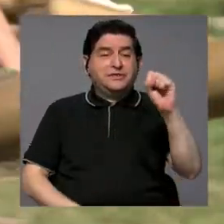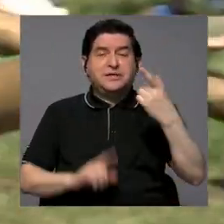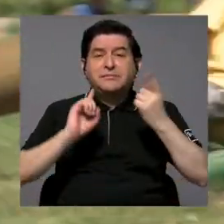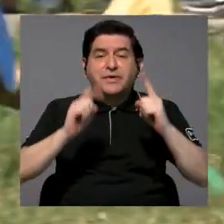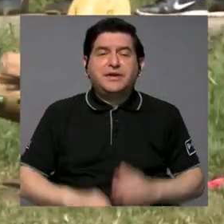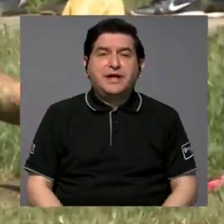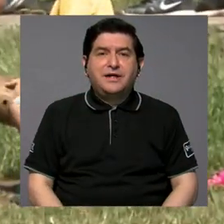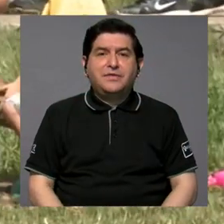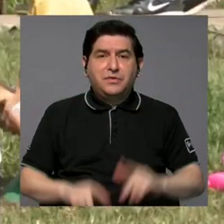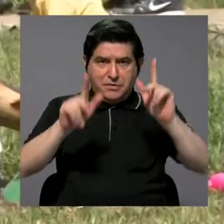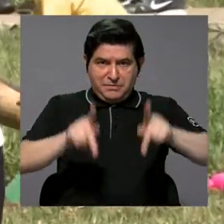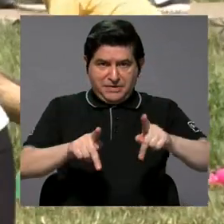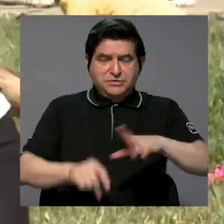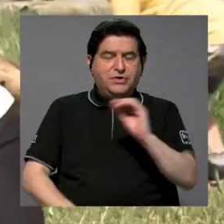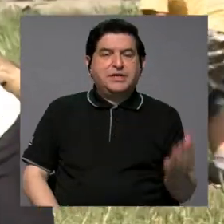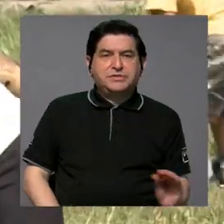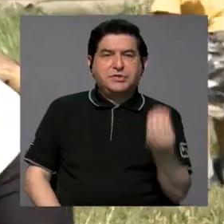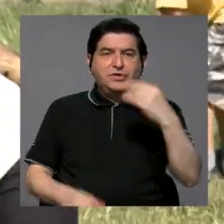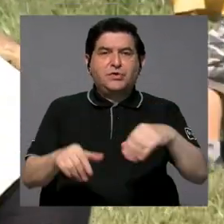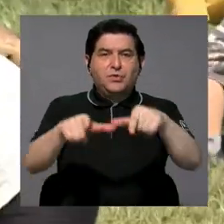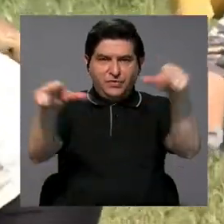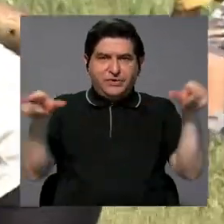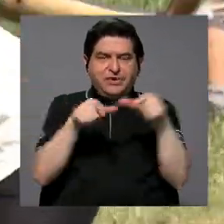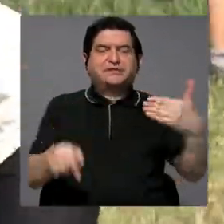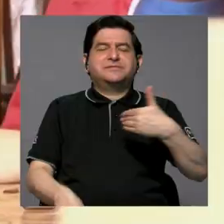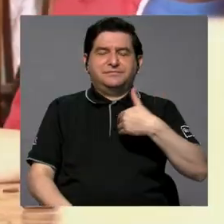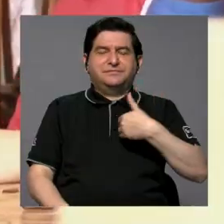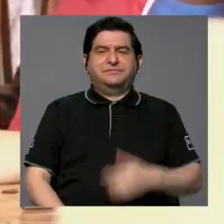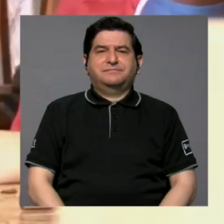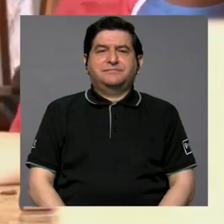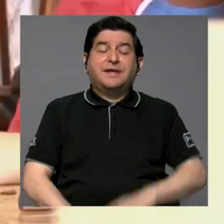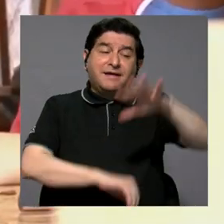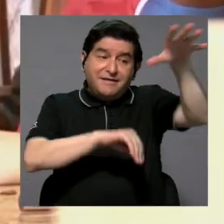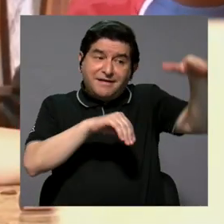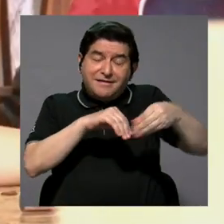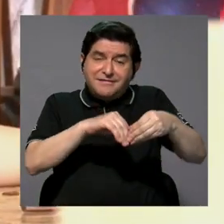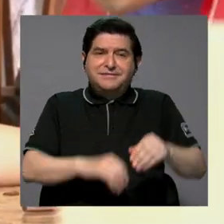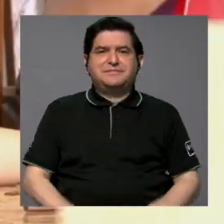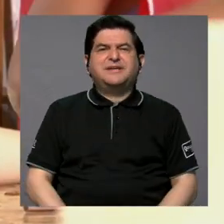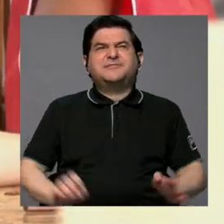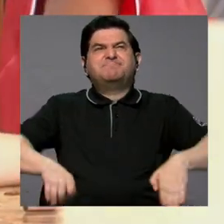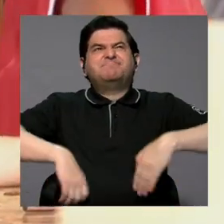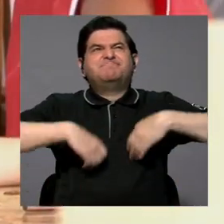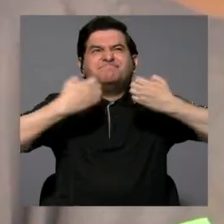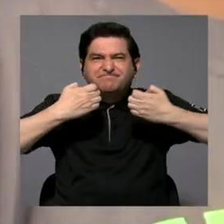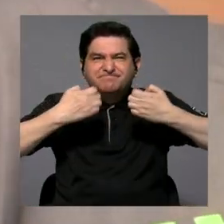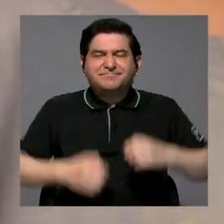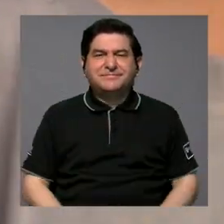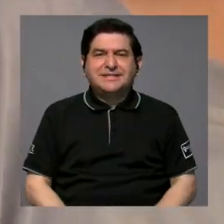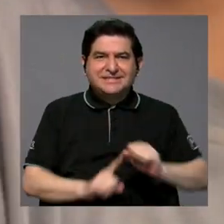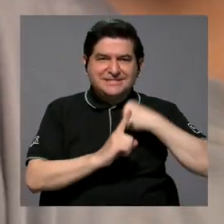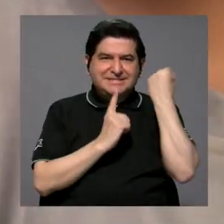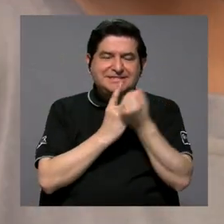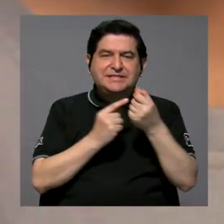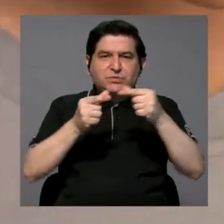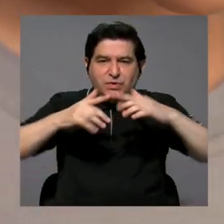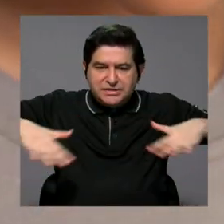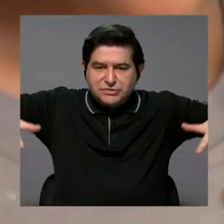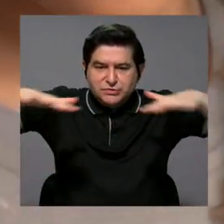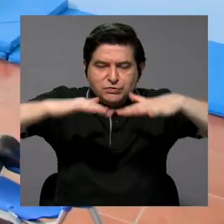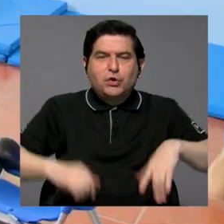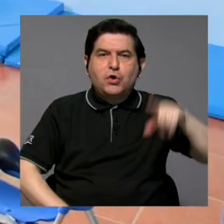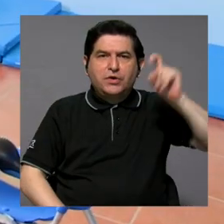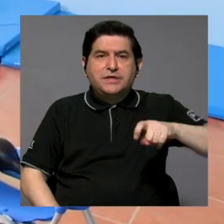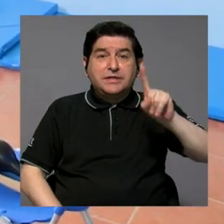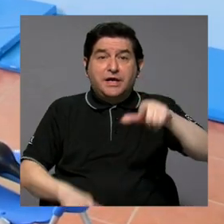y a las capacidades que los jóvenes de esta región tienen. Y además de esto, tenía que existir las condiciones geográficas, o sea,